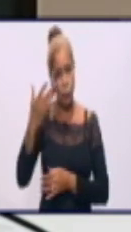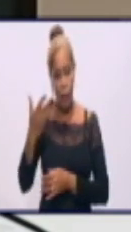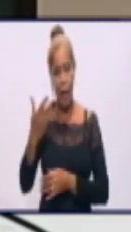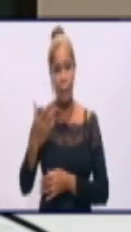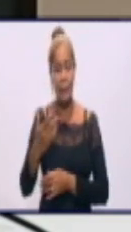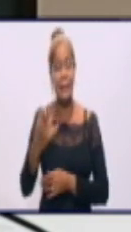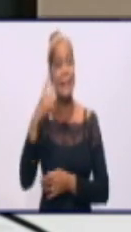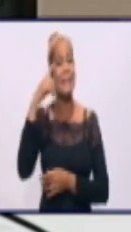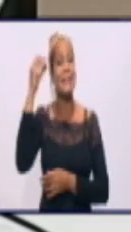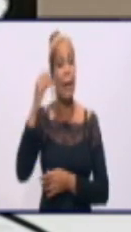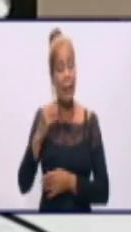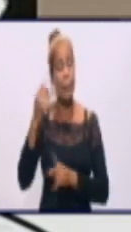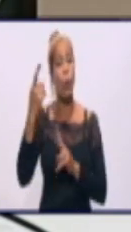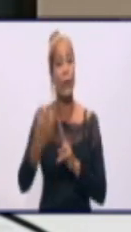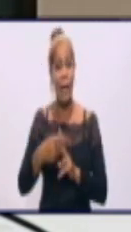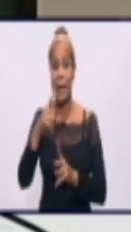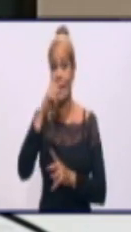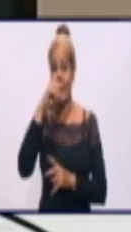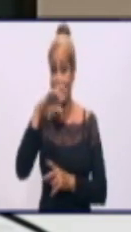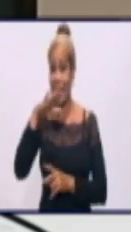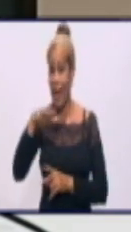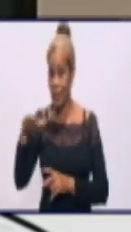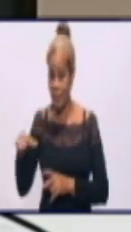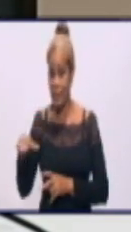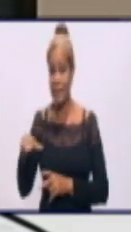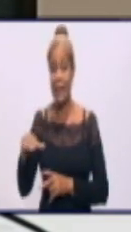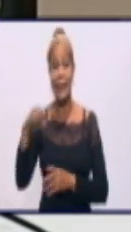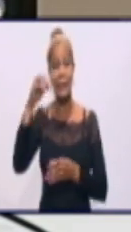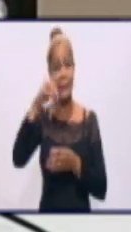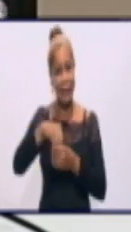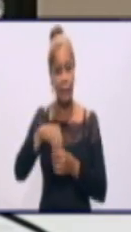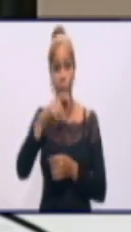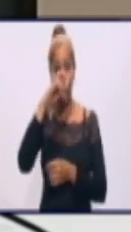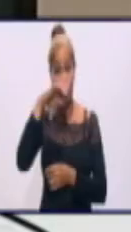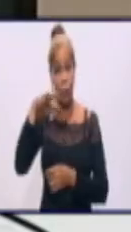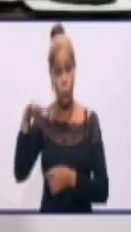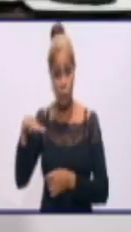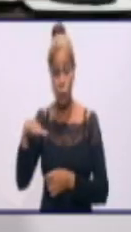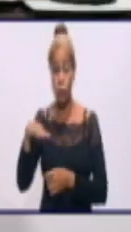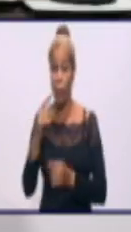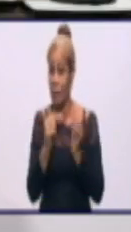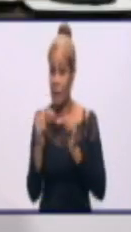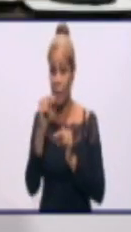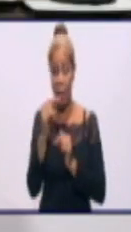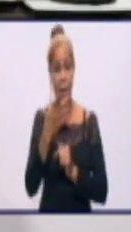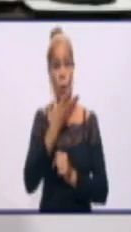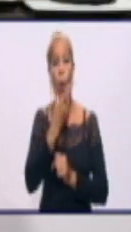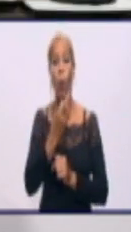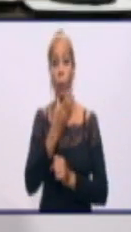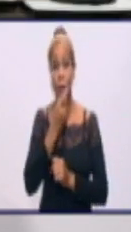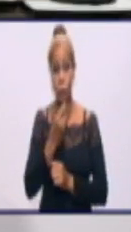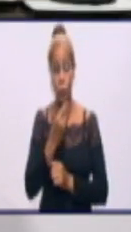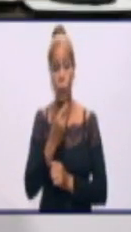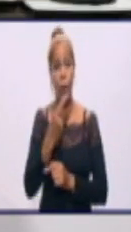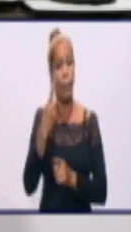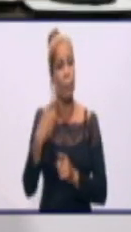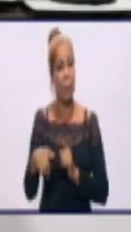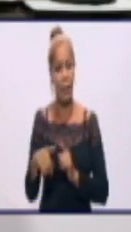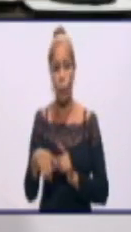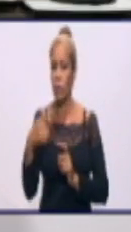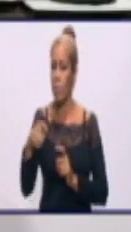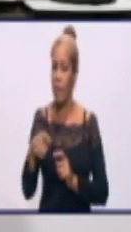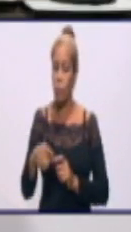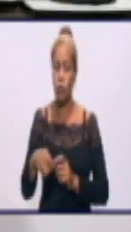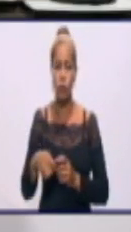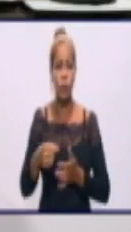hay edades dentro de la edad pediátrica que son difíciles, sobre todo la adolescencia, pero no nos queda de otra que hacer todo lo